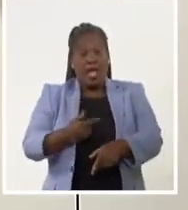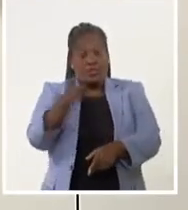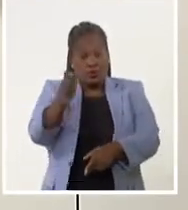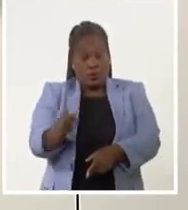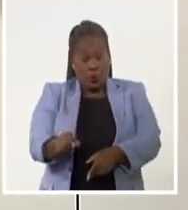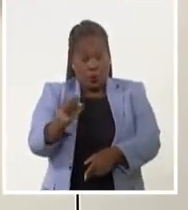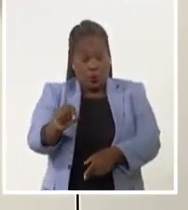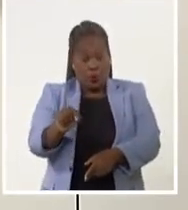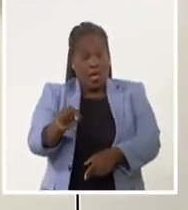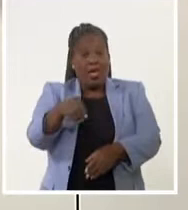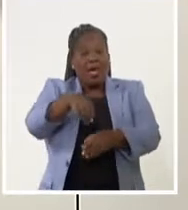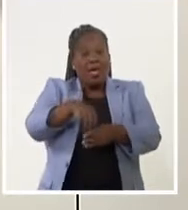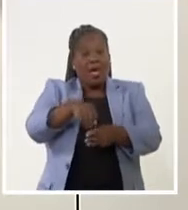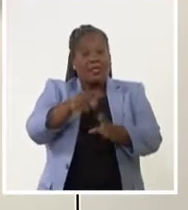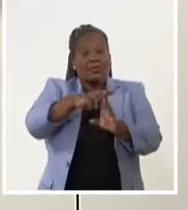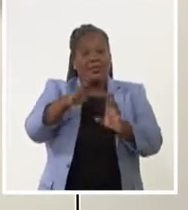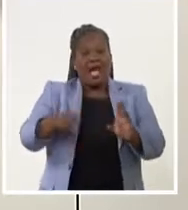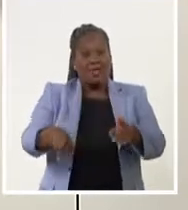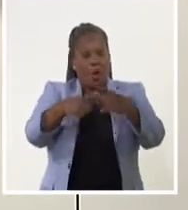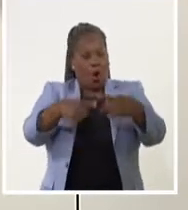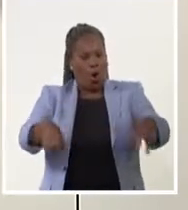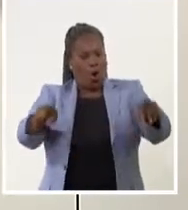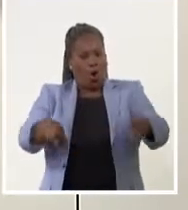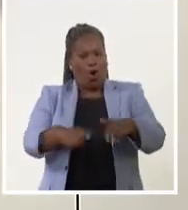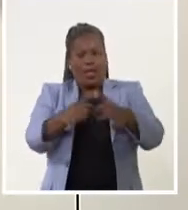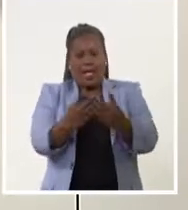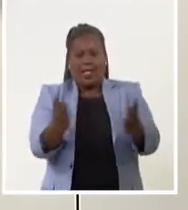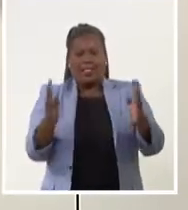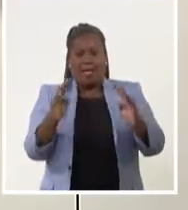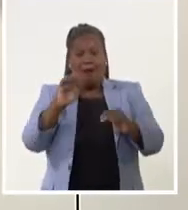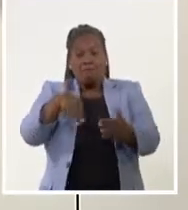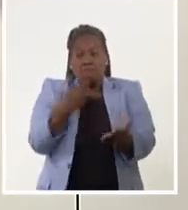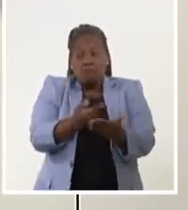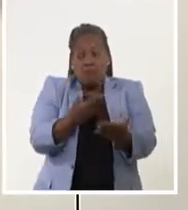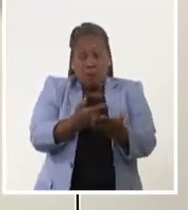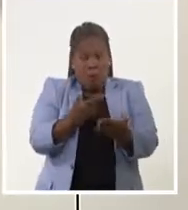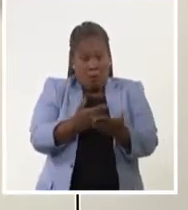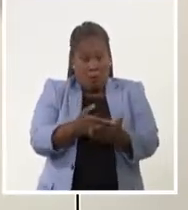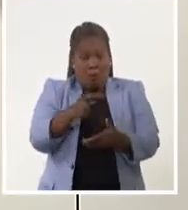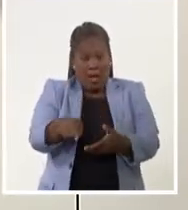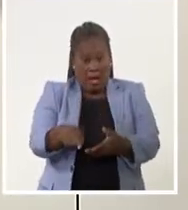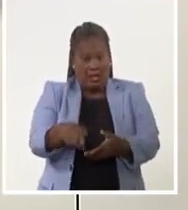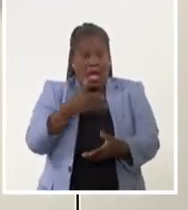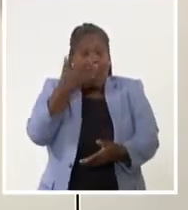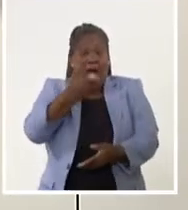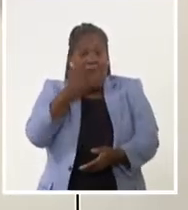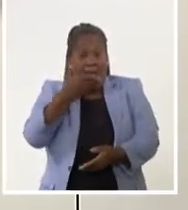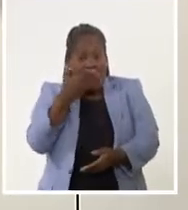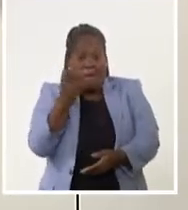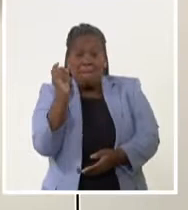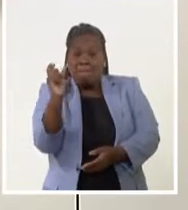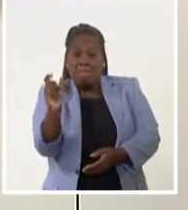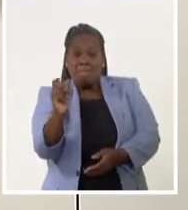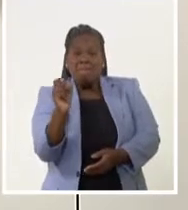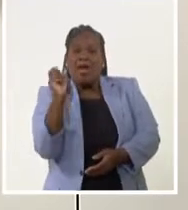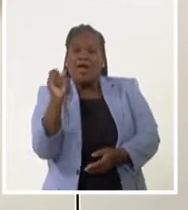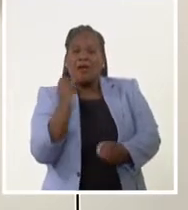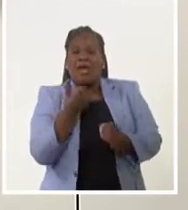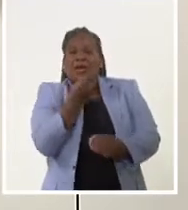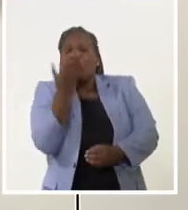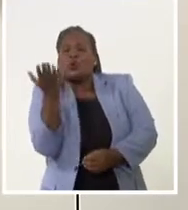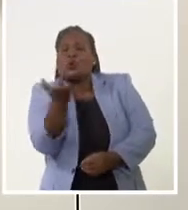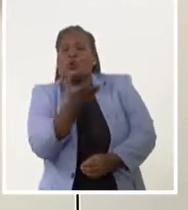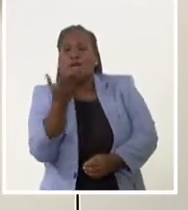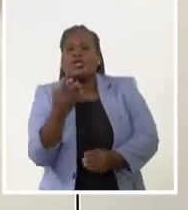destacan en la obra de teatro La Orquesta. Con esa propuesta, la reconocida compañía de narración oral Palabras al Viento regresa a la escena presencial